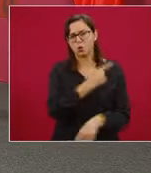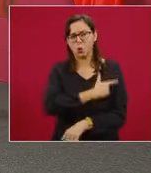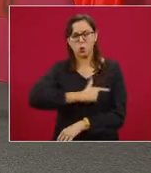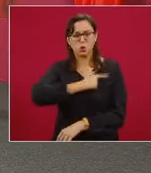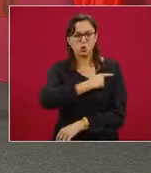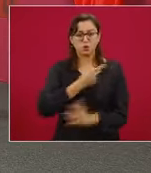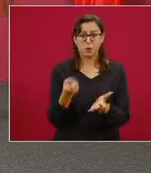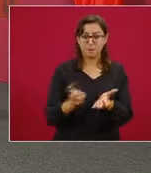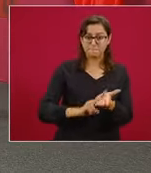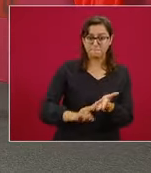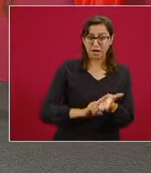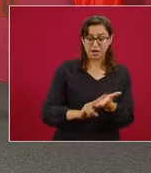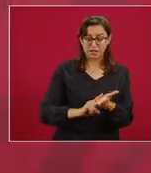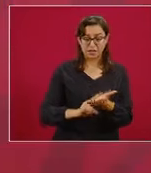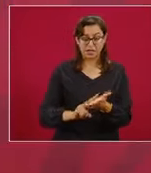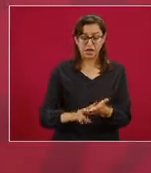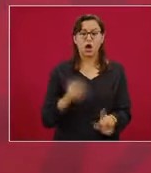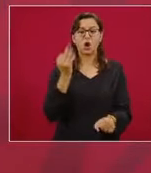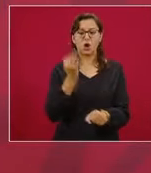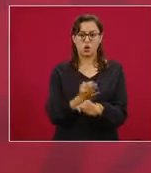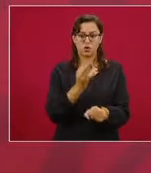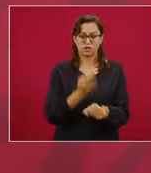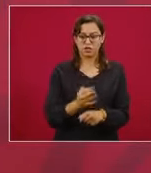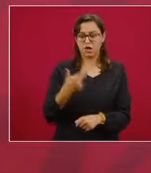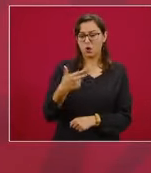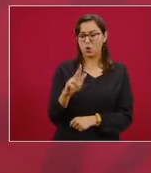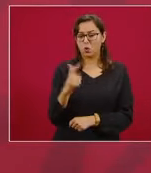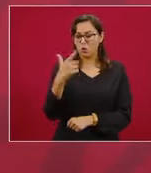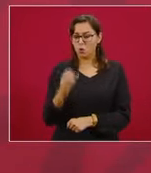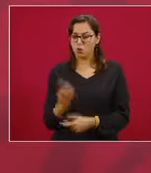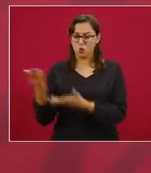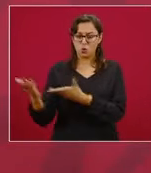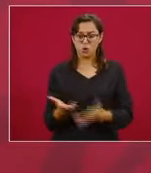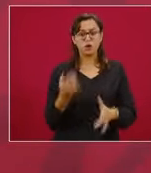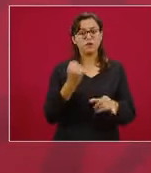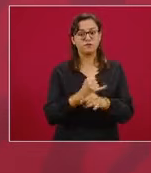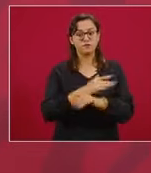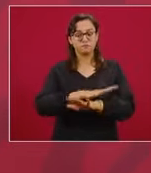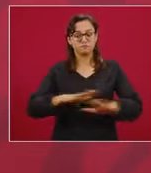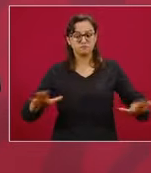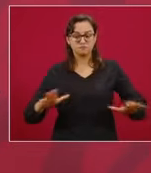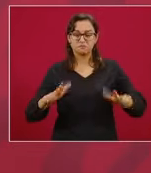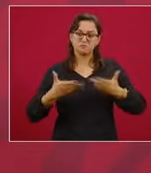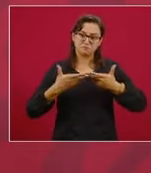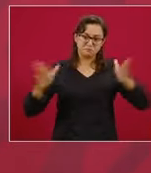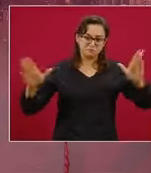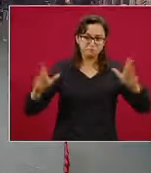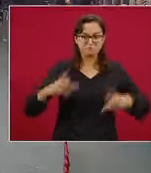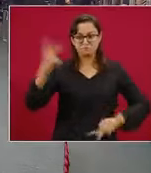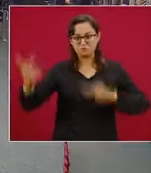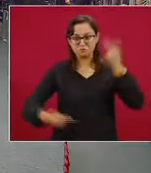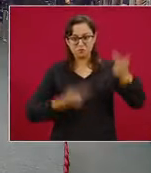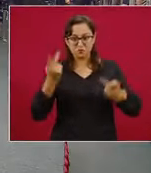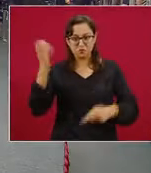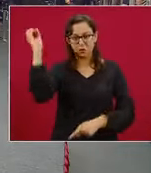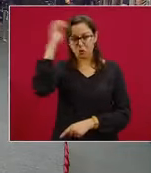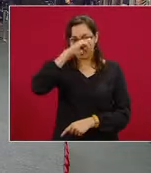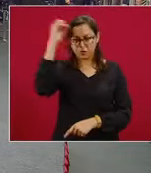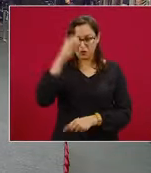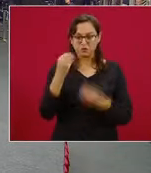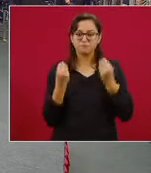presentar Hugo este camino y desde luego abierto para sus opiniones. Muchas gracias. Hugo, por favor.